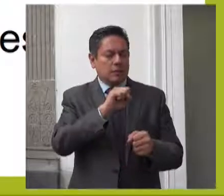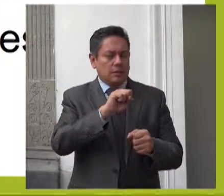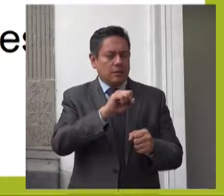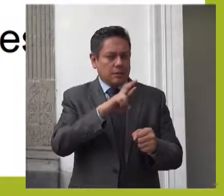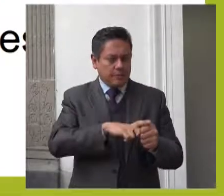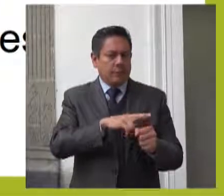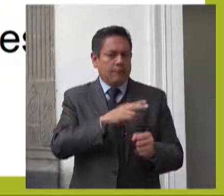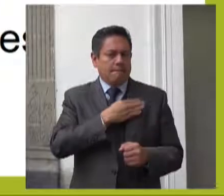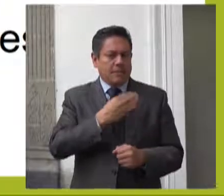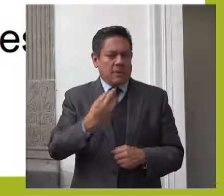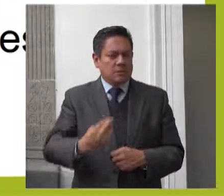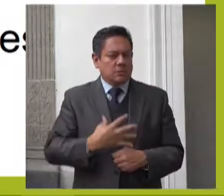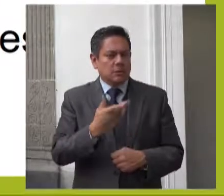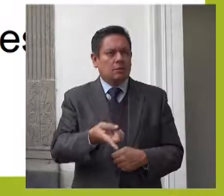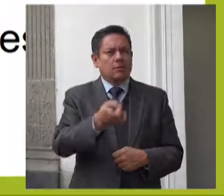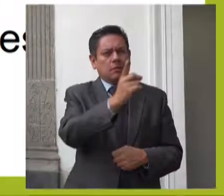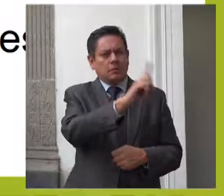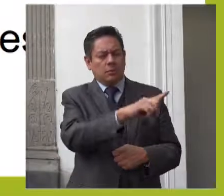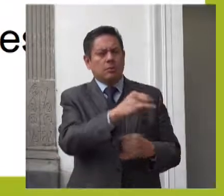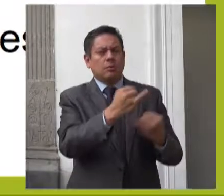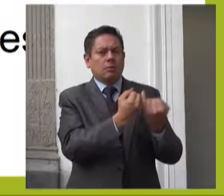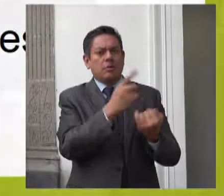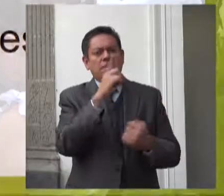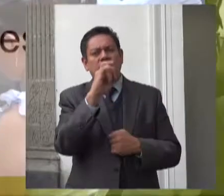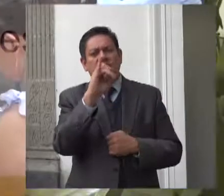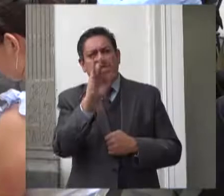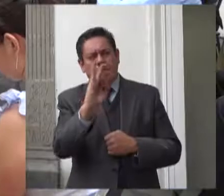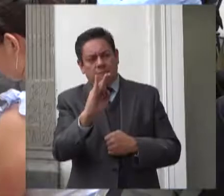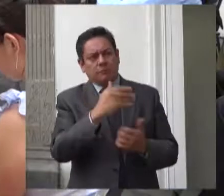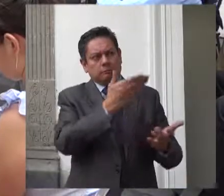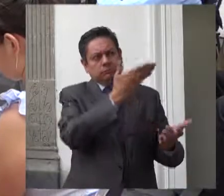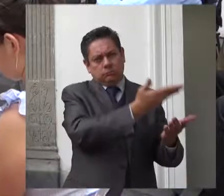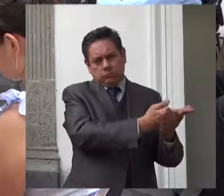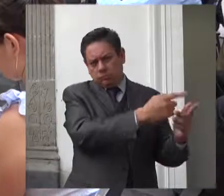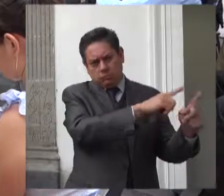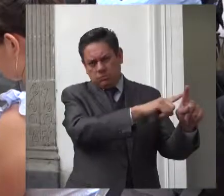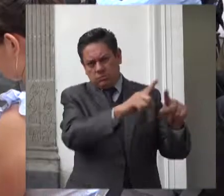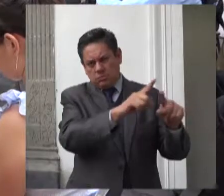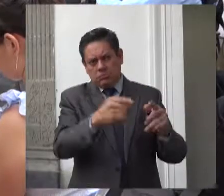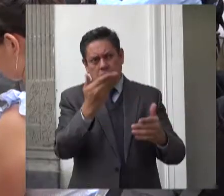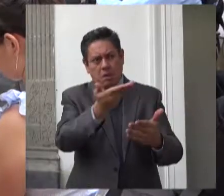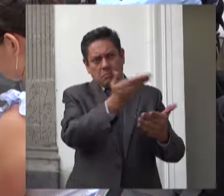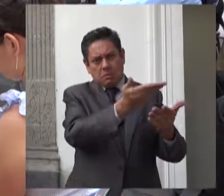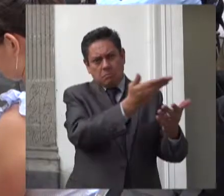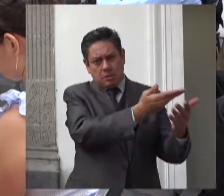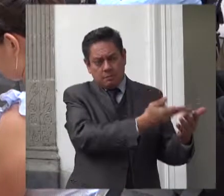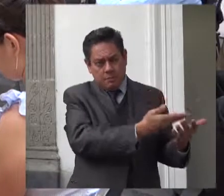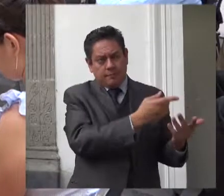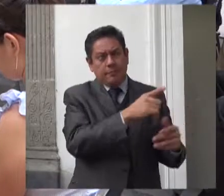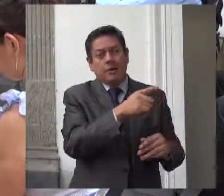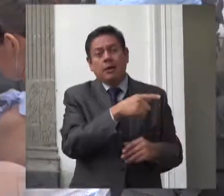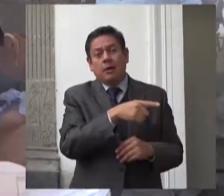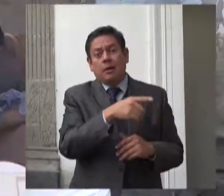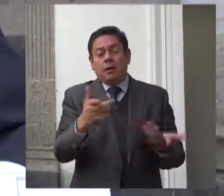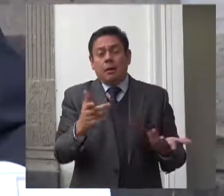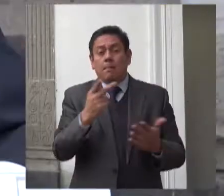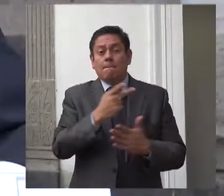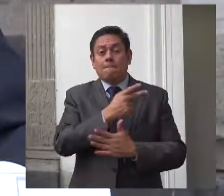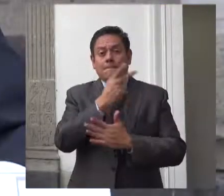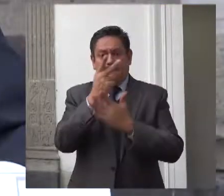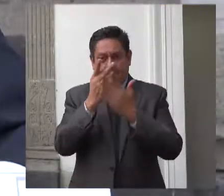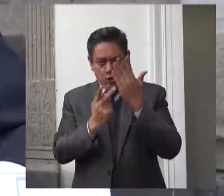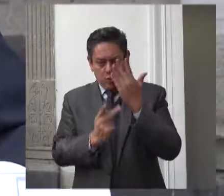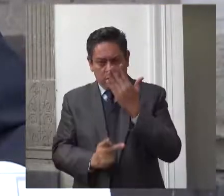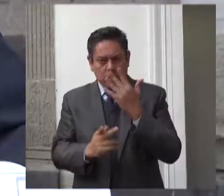para el Desarrollo Integral de la Familia. En términos generales, el programa de estancias